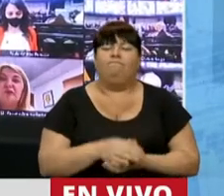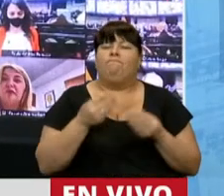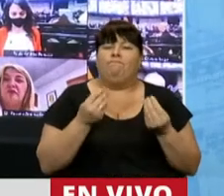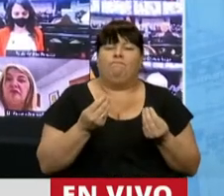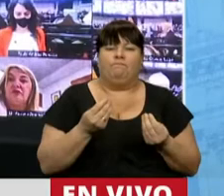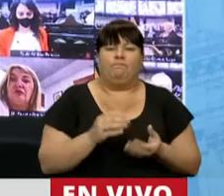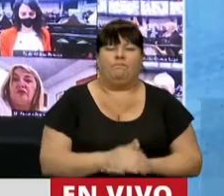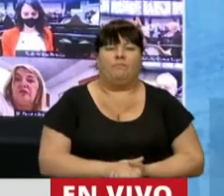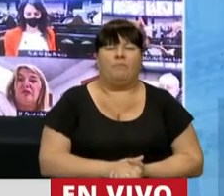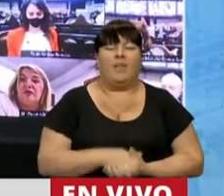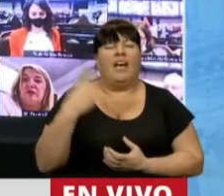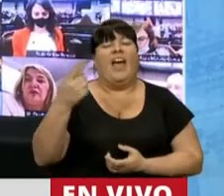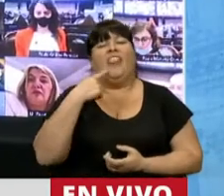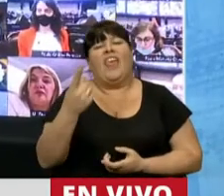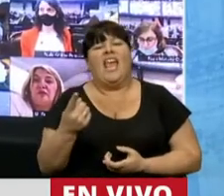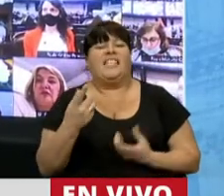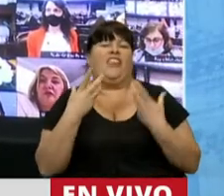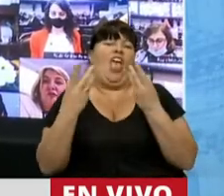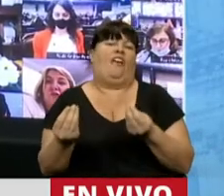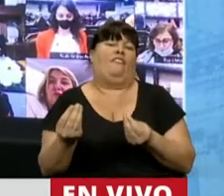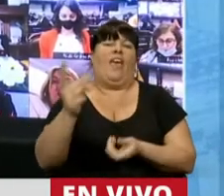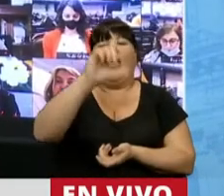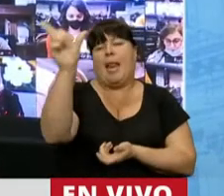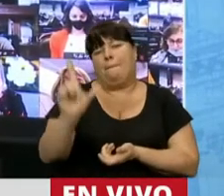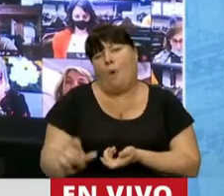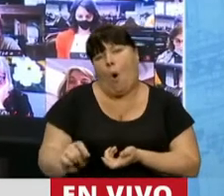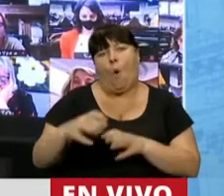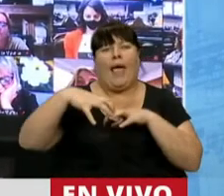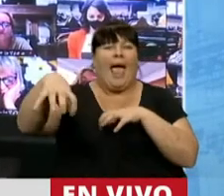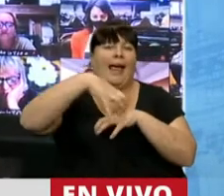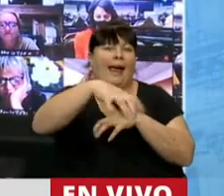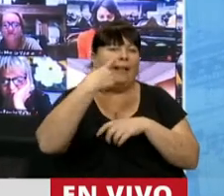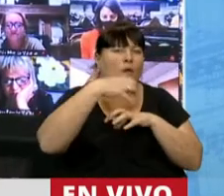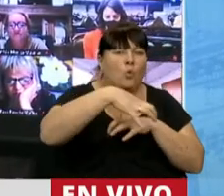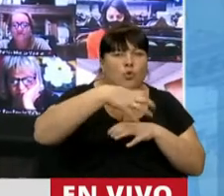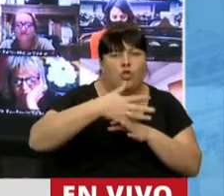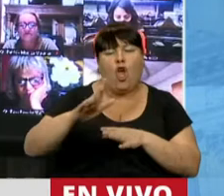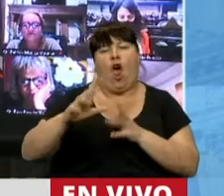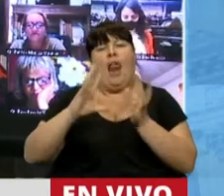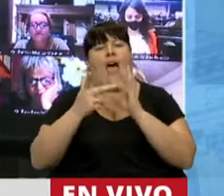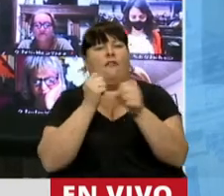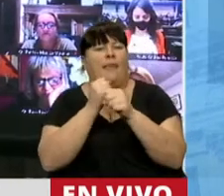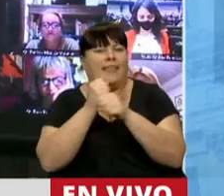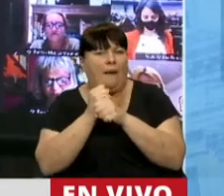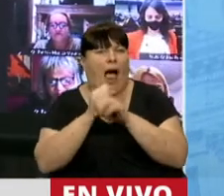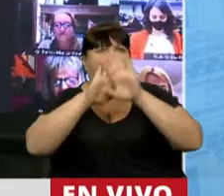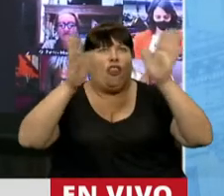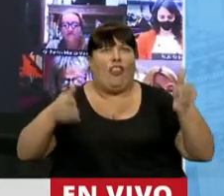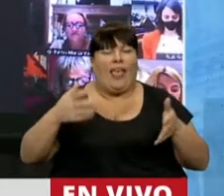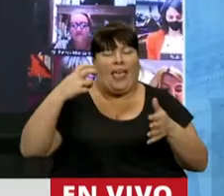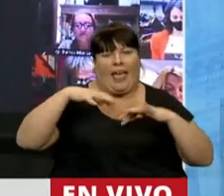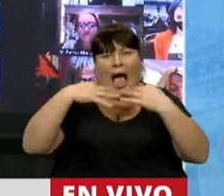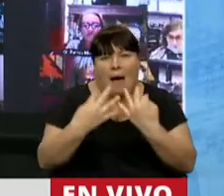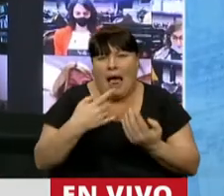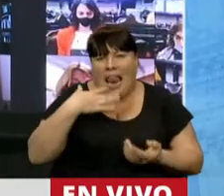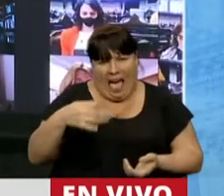los que dicen defender la República, las instituciones, el funcionamiento de la Cámara, pero que en